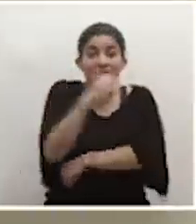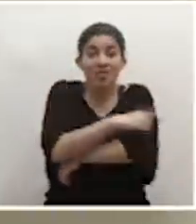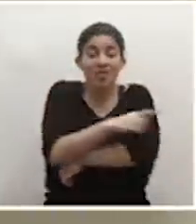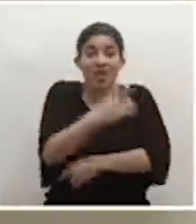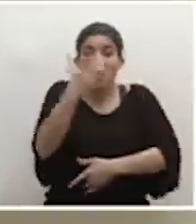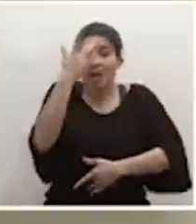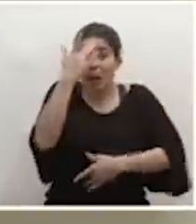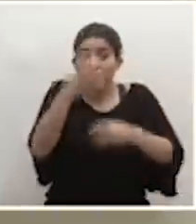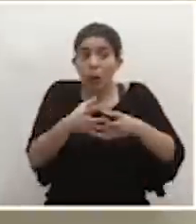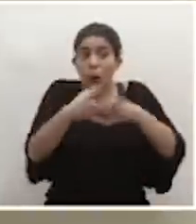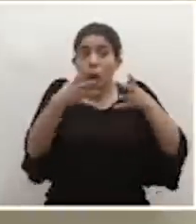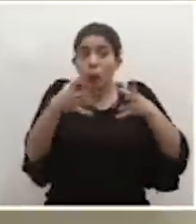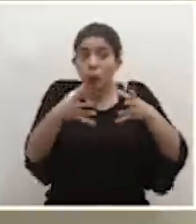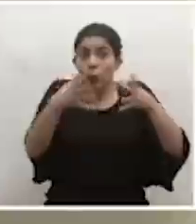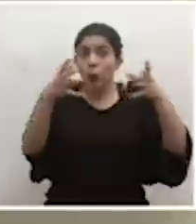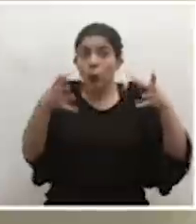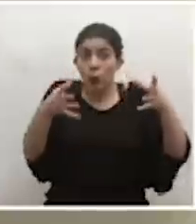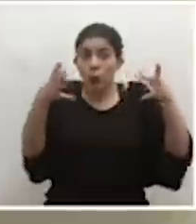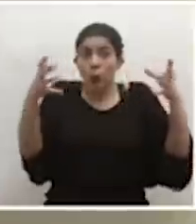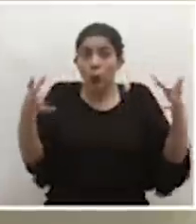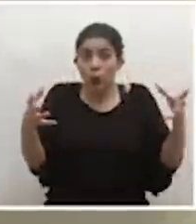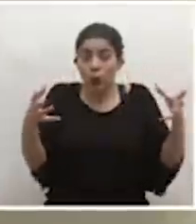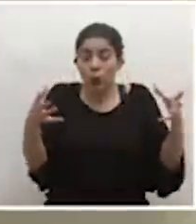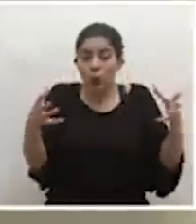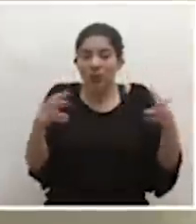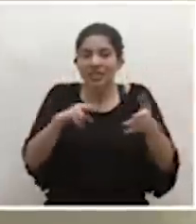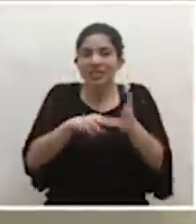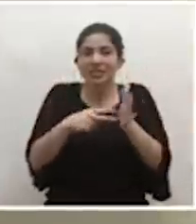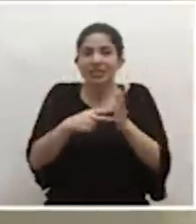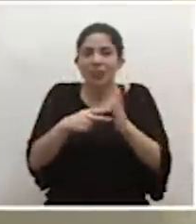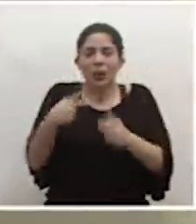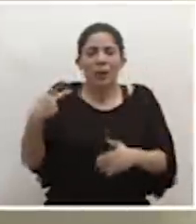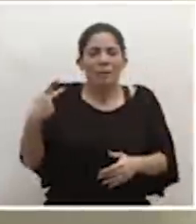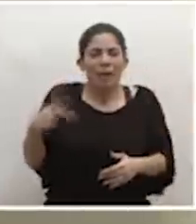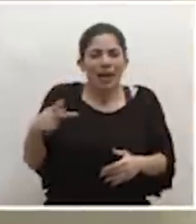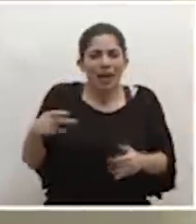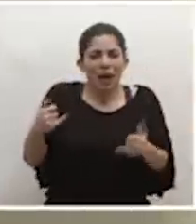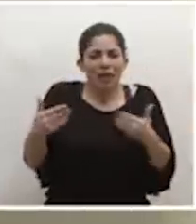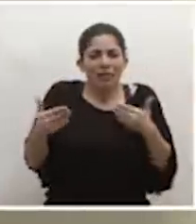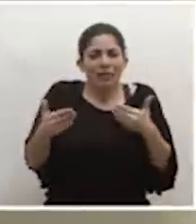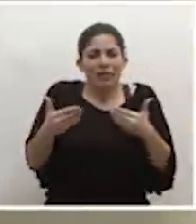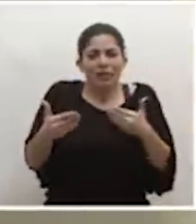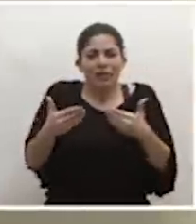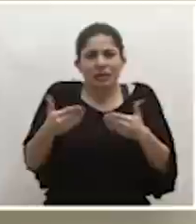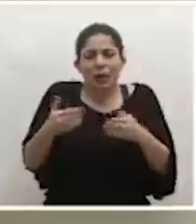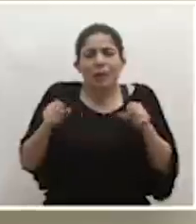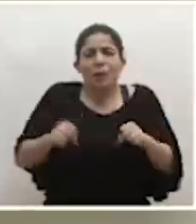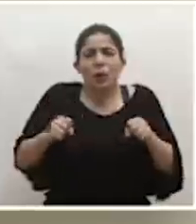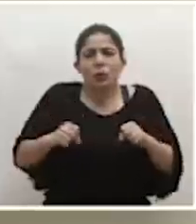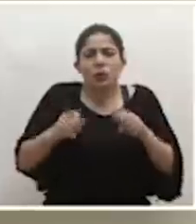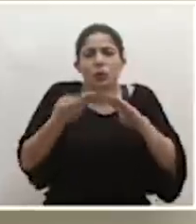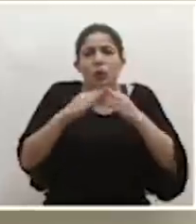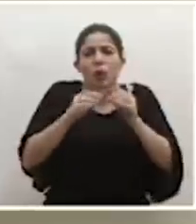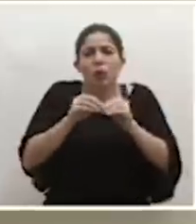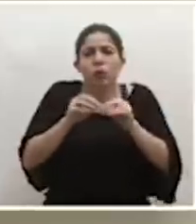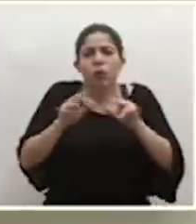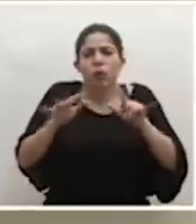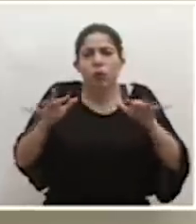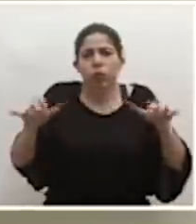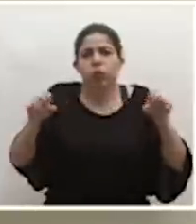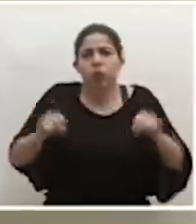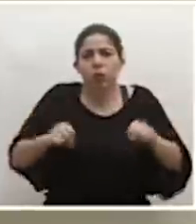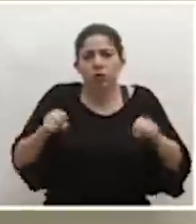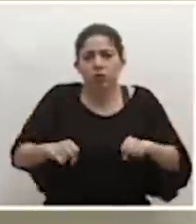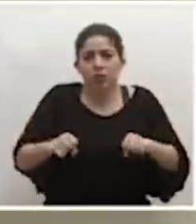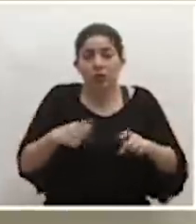cantidad de casos que hemos ido teniendo, nos hemos ido acercando peligrosamente a una posibilidad de circulación comunitaria. Además de que las medidas